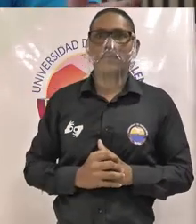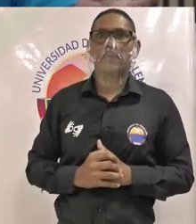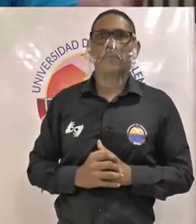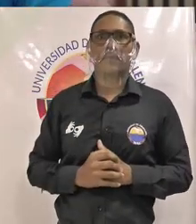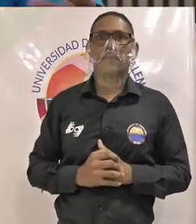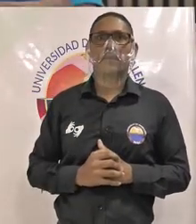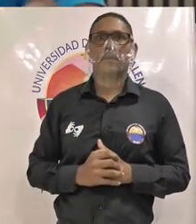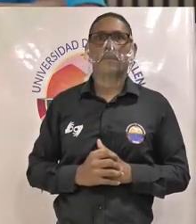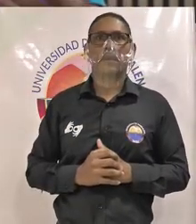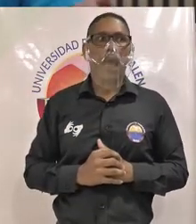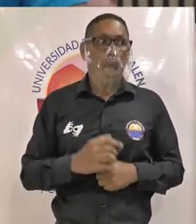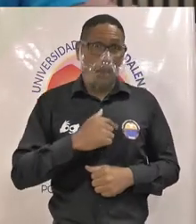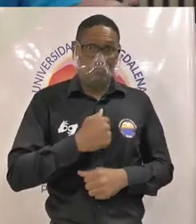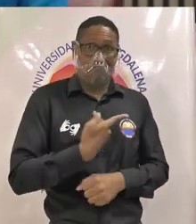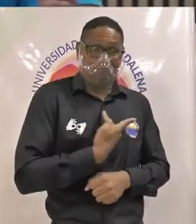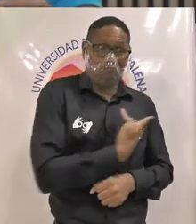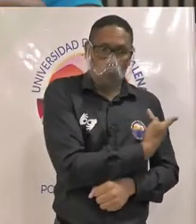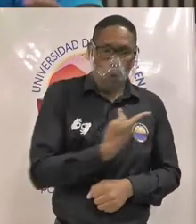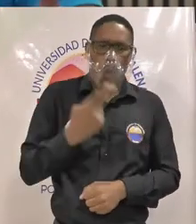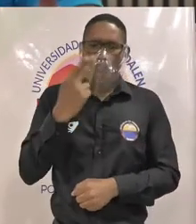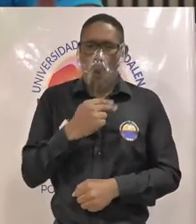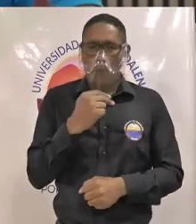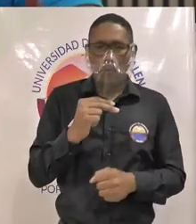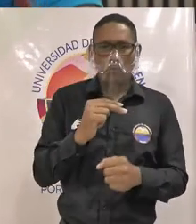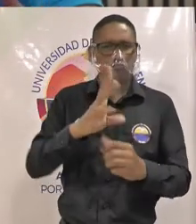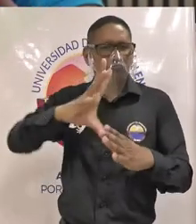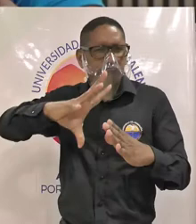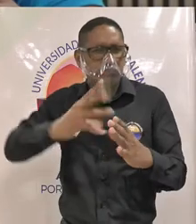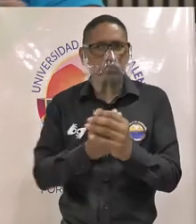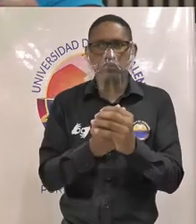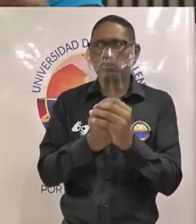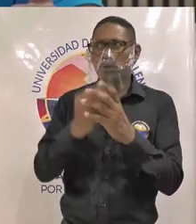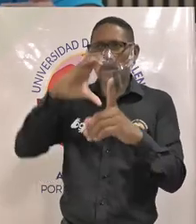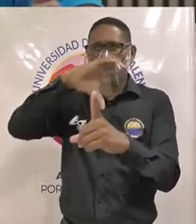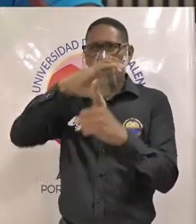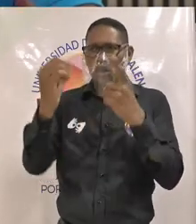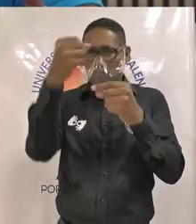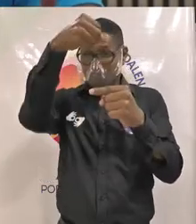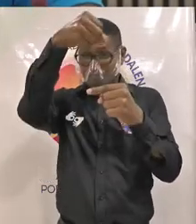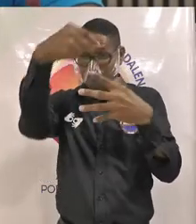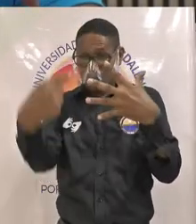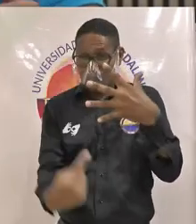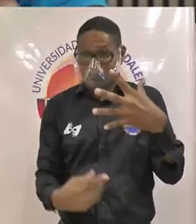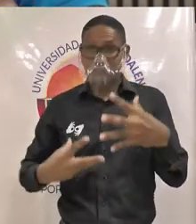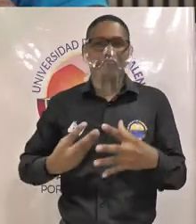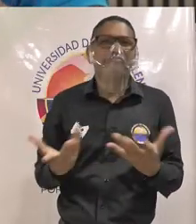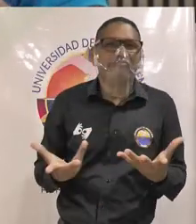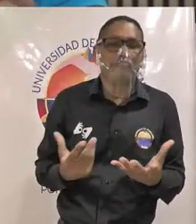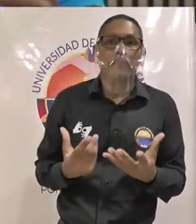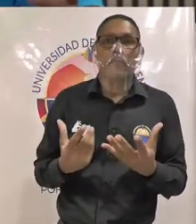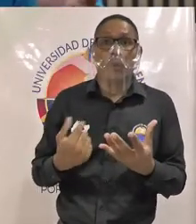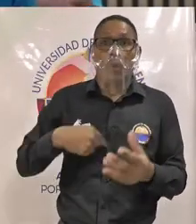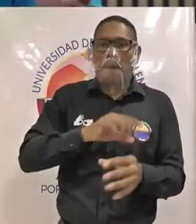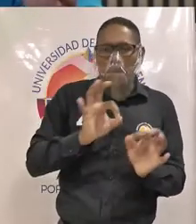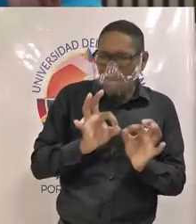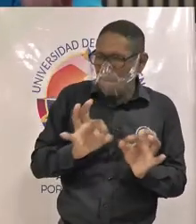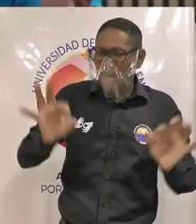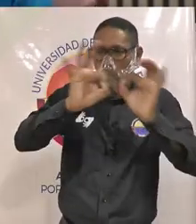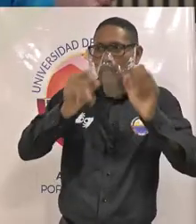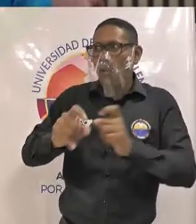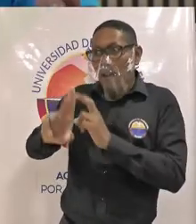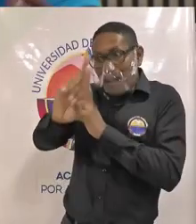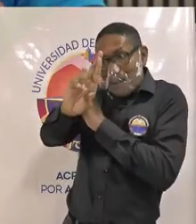concretamente nuestro compromiso con la inclusión la interculturalidad y la pluriculturalidad pasa por reconocer la